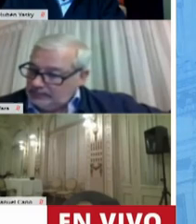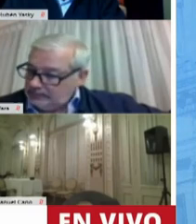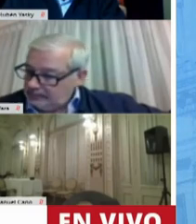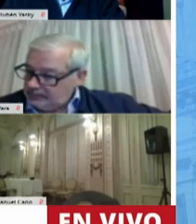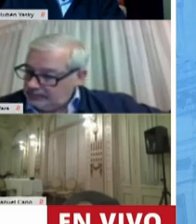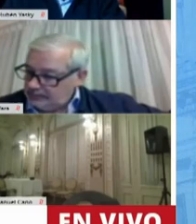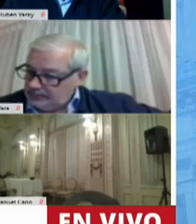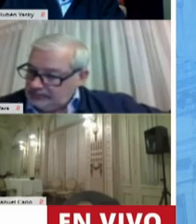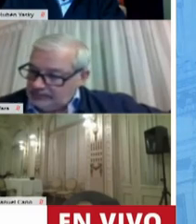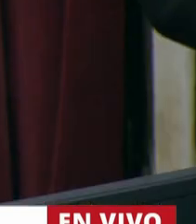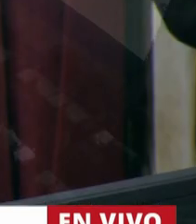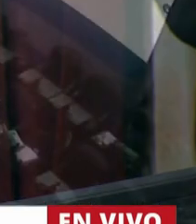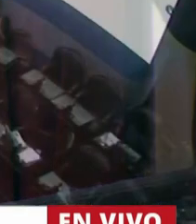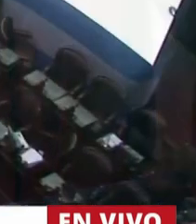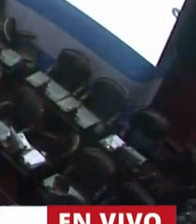Yo, Presidenta.